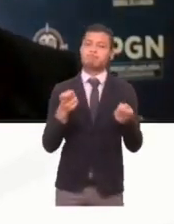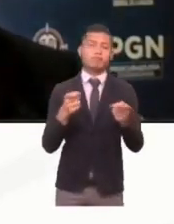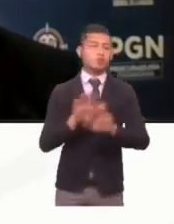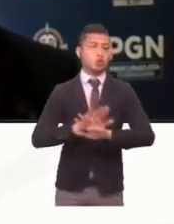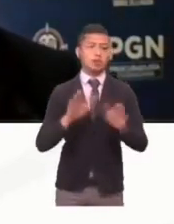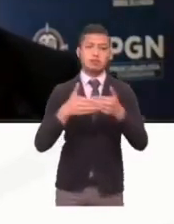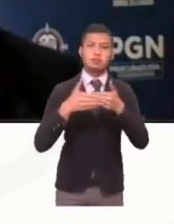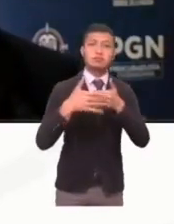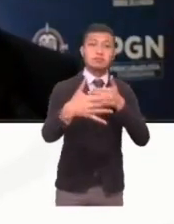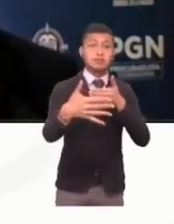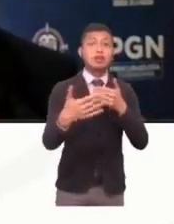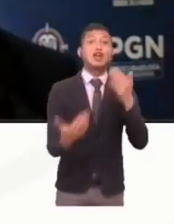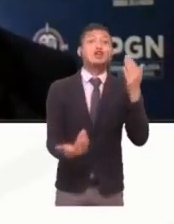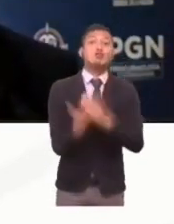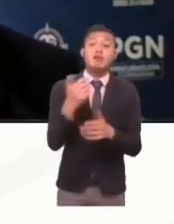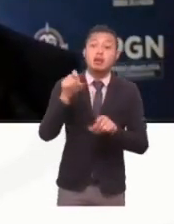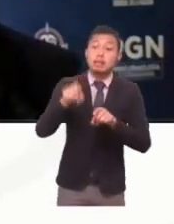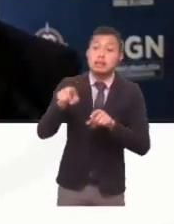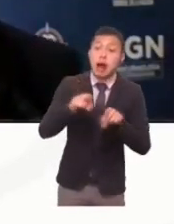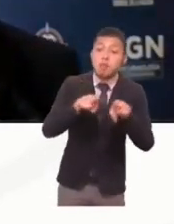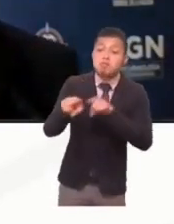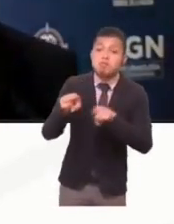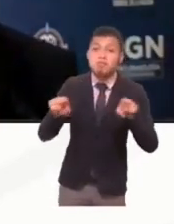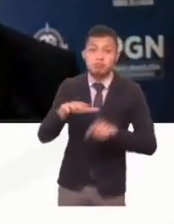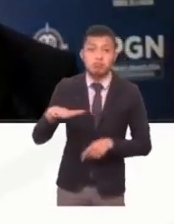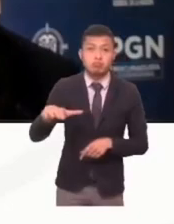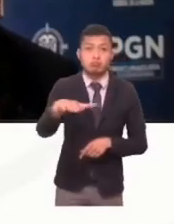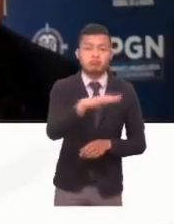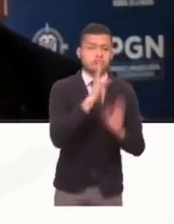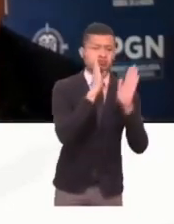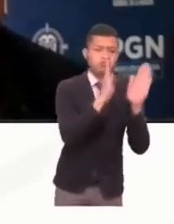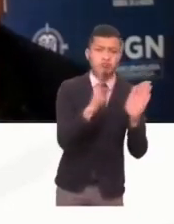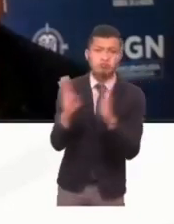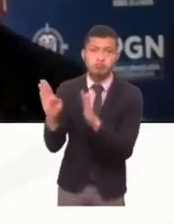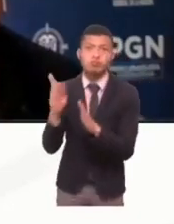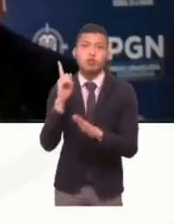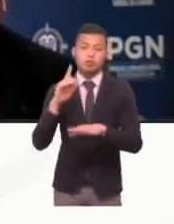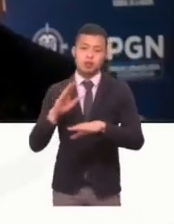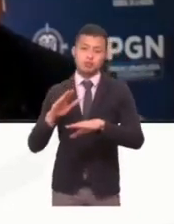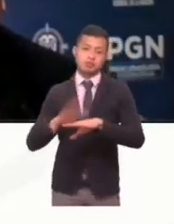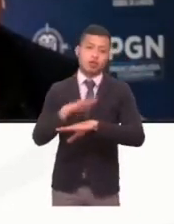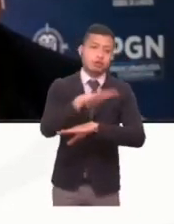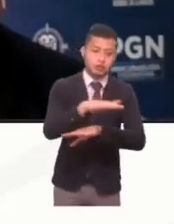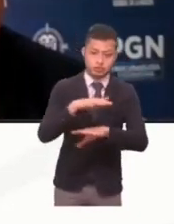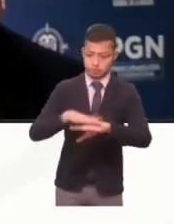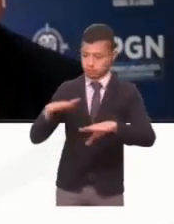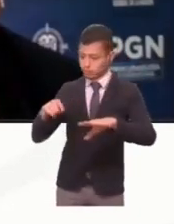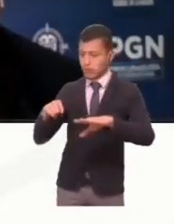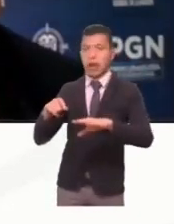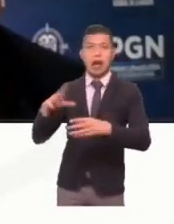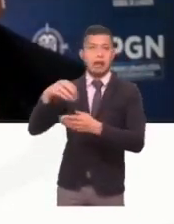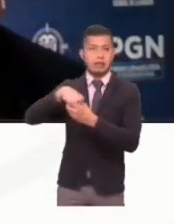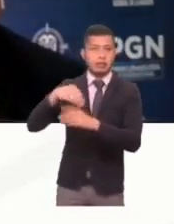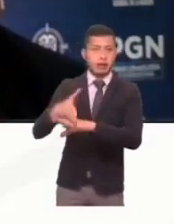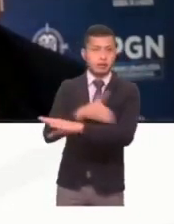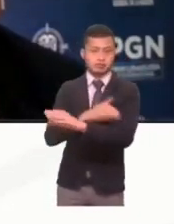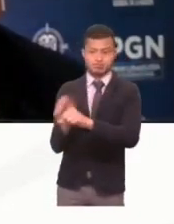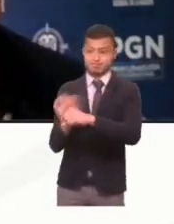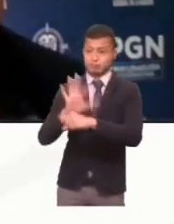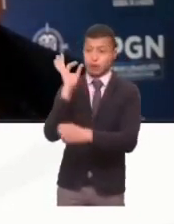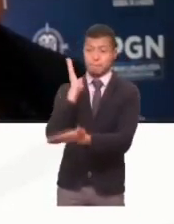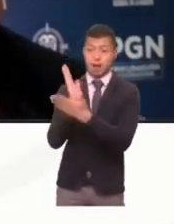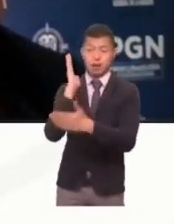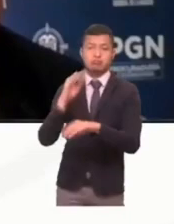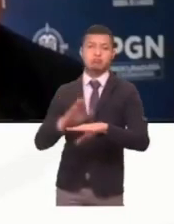afrontar las nuevas necesidades que están surgiendo en los territorios como consecuencia de la pandemia, afectadas y agudizadas